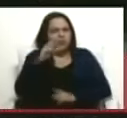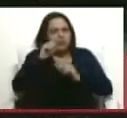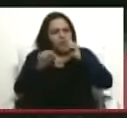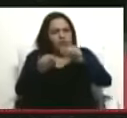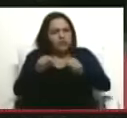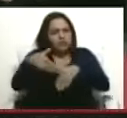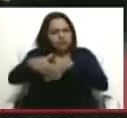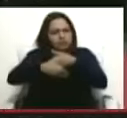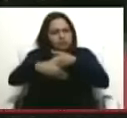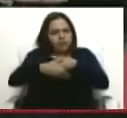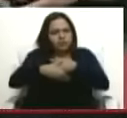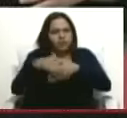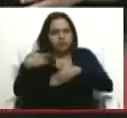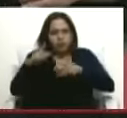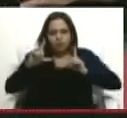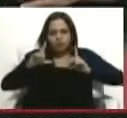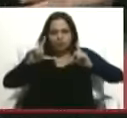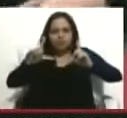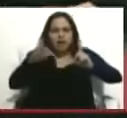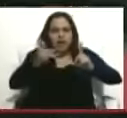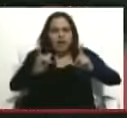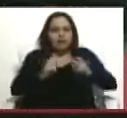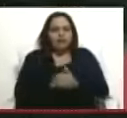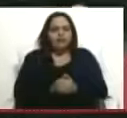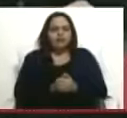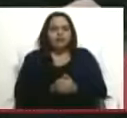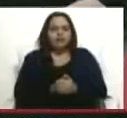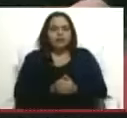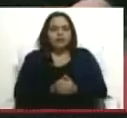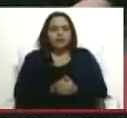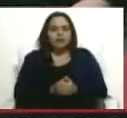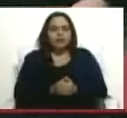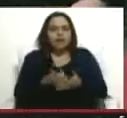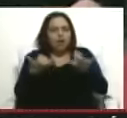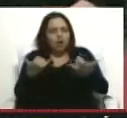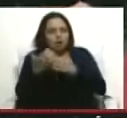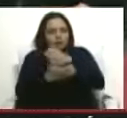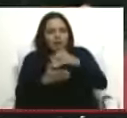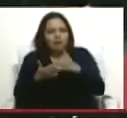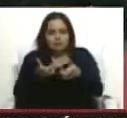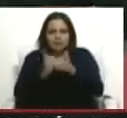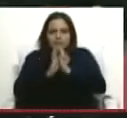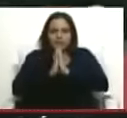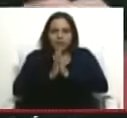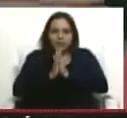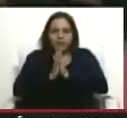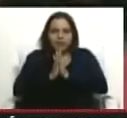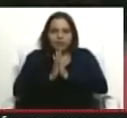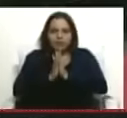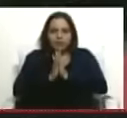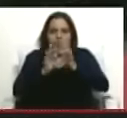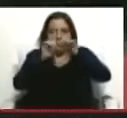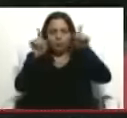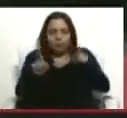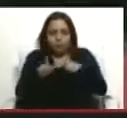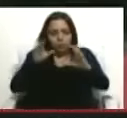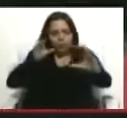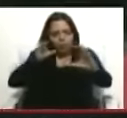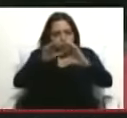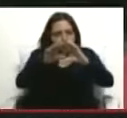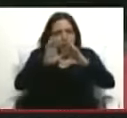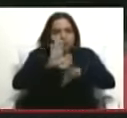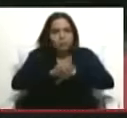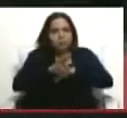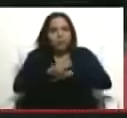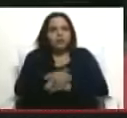en mi red Twitter, acabo de publicar un reciente caso, si me permites, ¿no?, y la pantalla me lo acerca, porque fue en